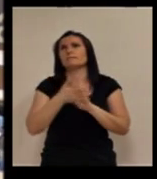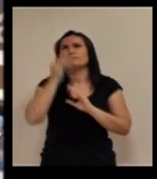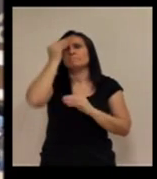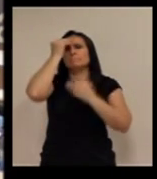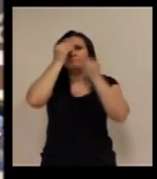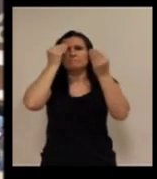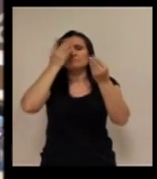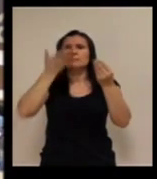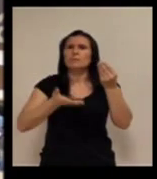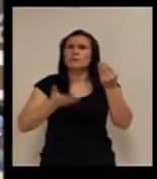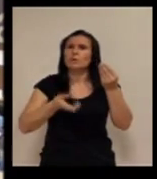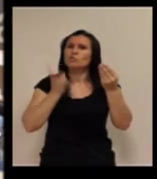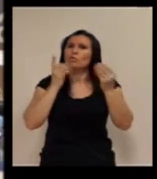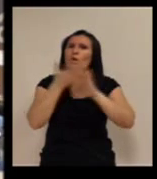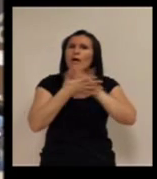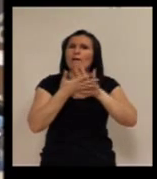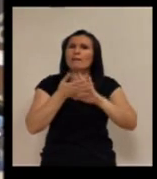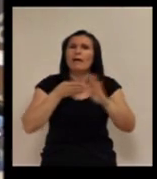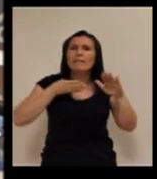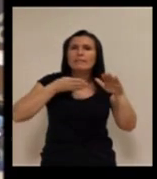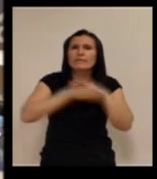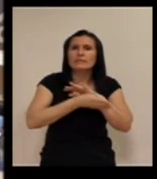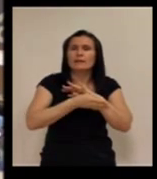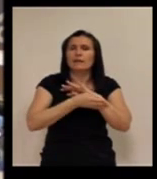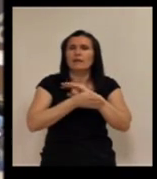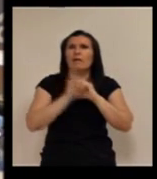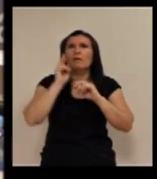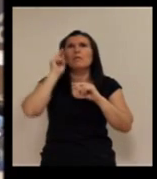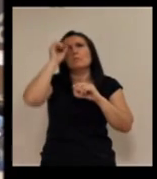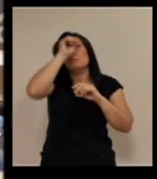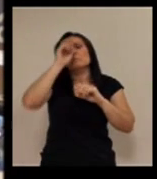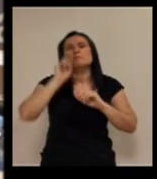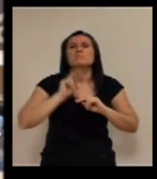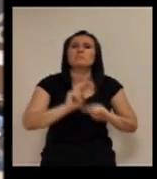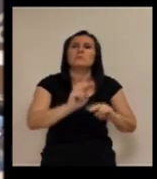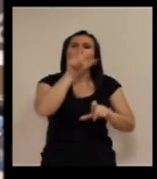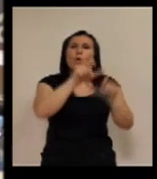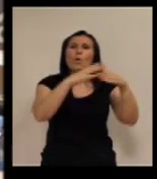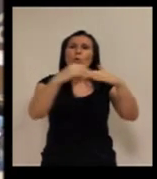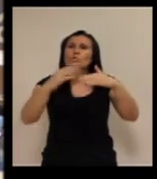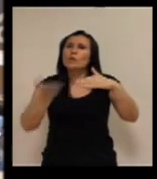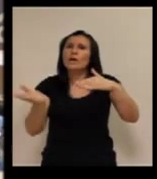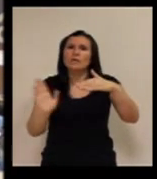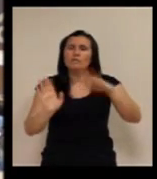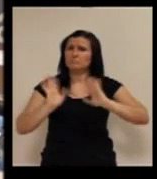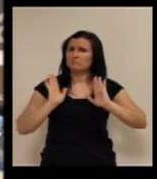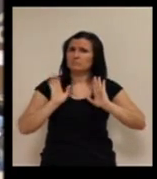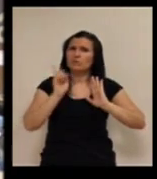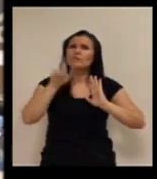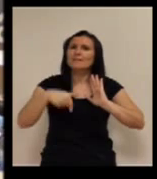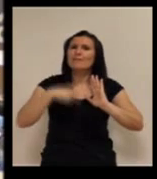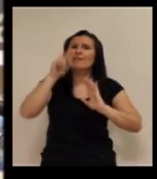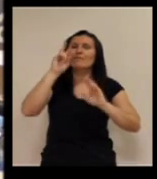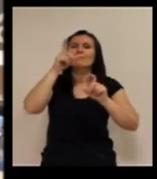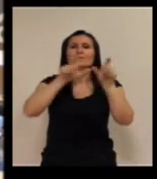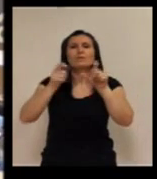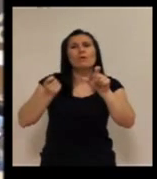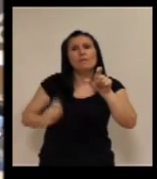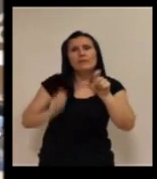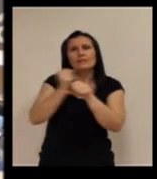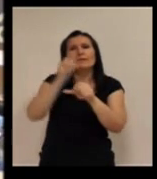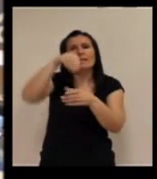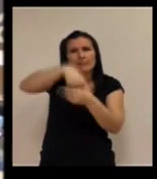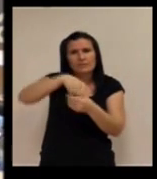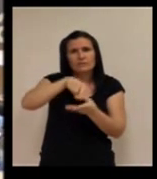pensamos que es importante no solo hablar de la accesibilidad desde el punto de vista del usuario, sino también desde el punto de vista de los profesionales que trabajan en el